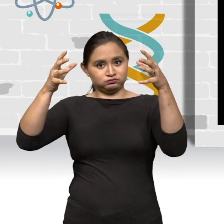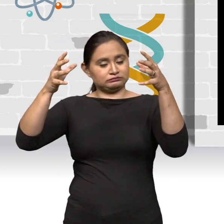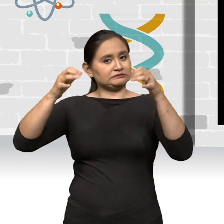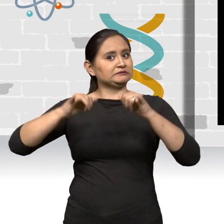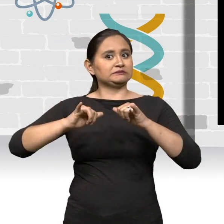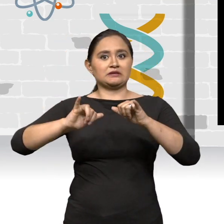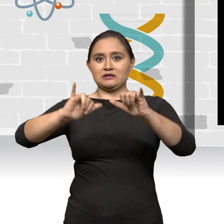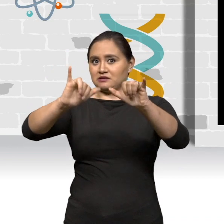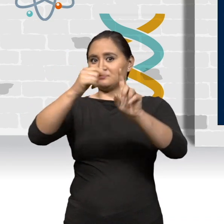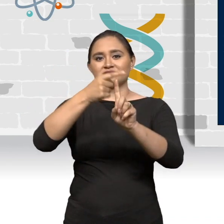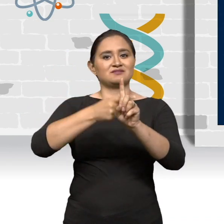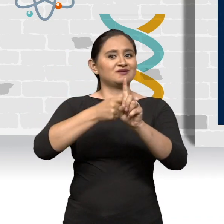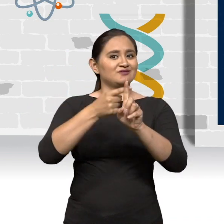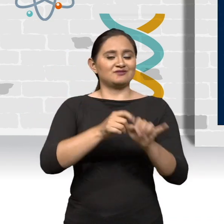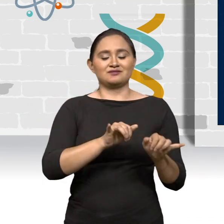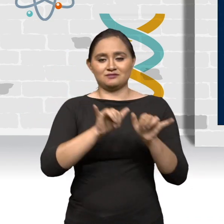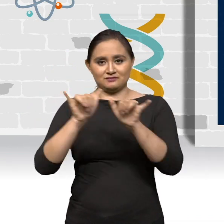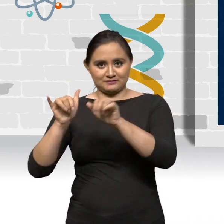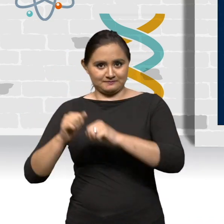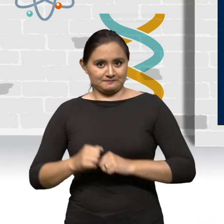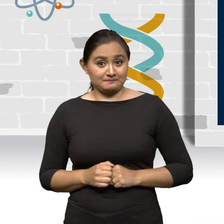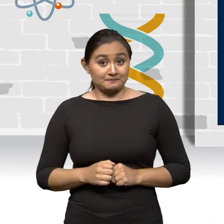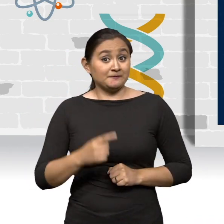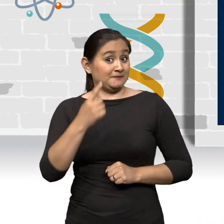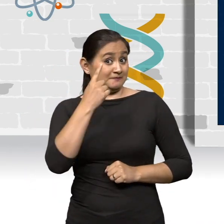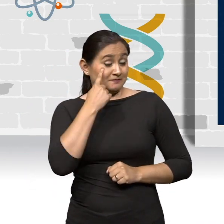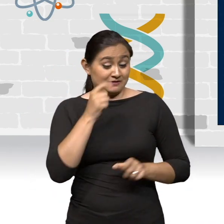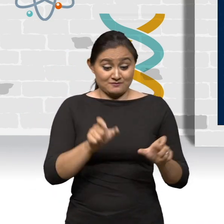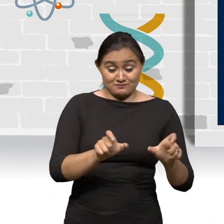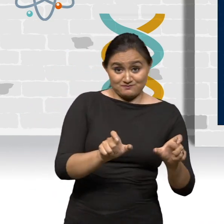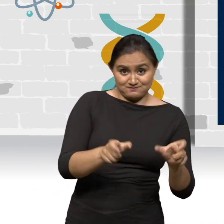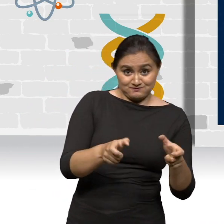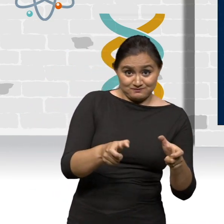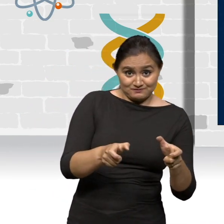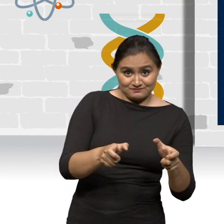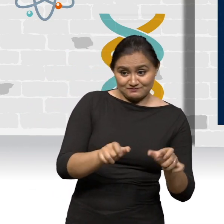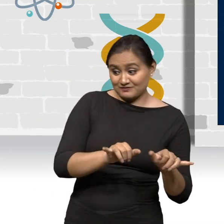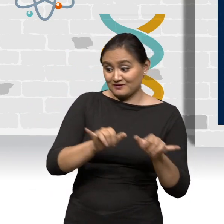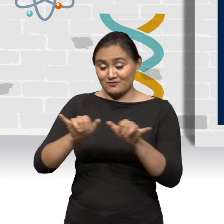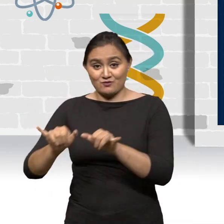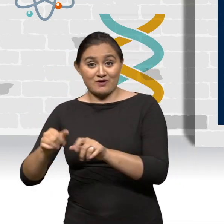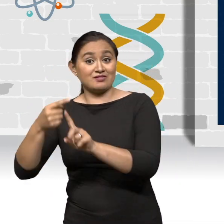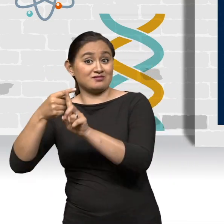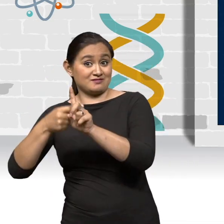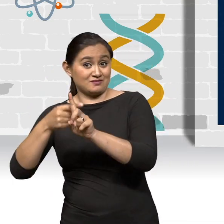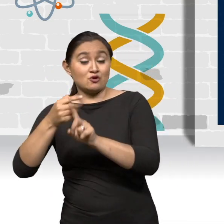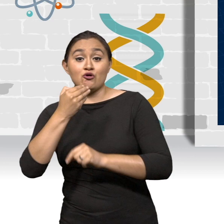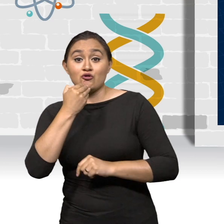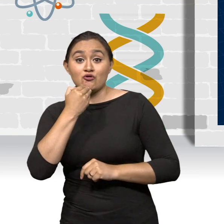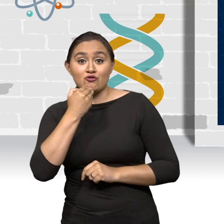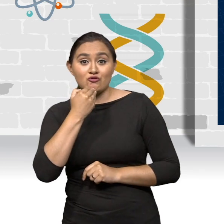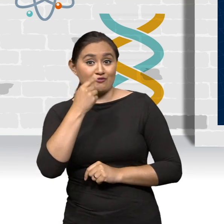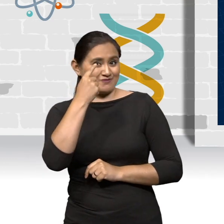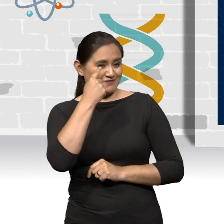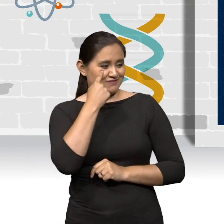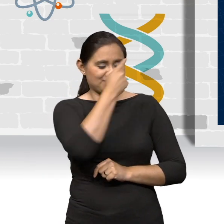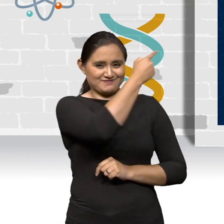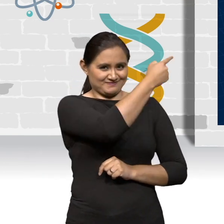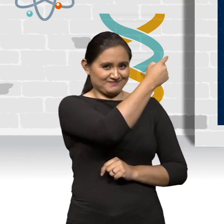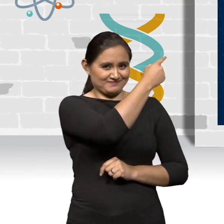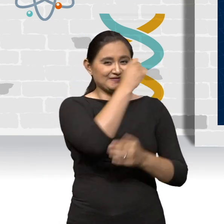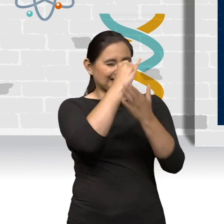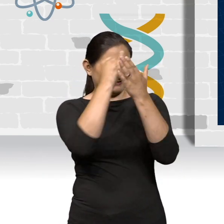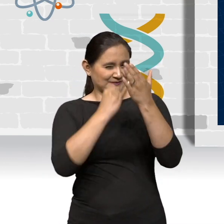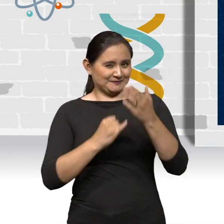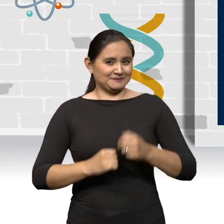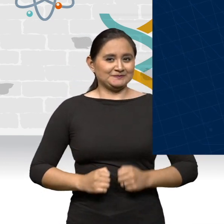mantendrá inflado. Si graficamos el volumen versus la temperatura, obtendremos un gráfico de una línea recta. En